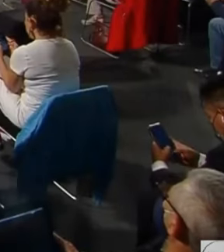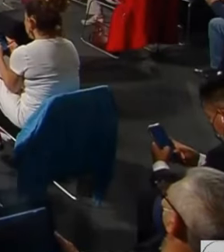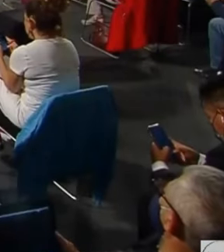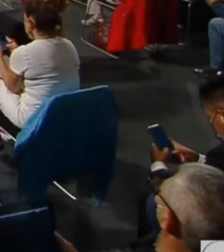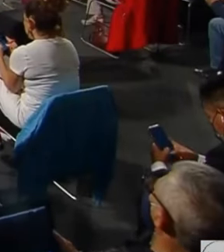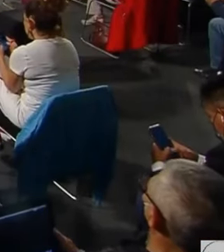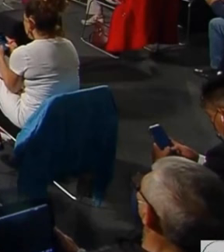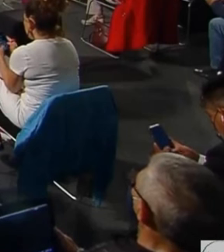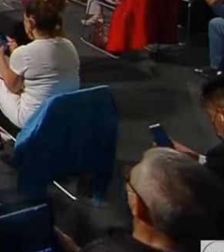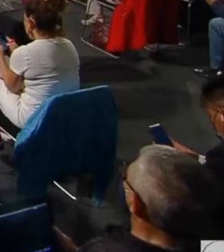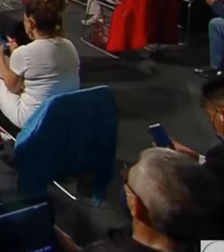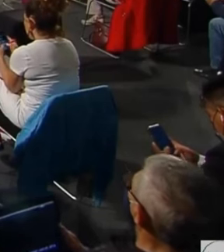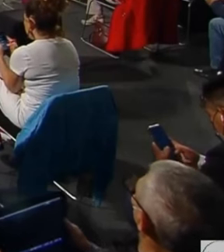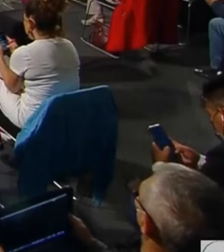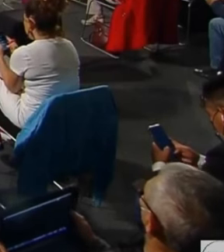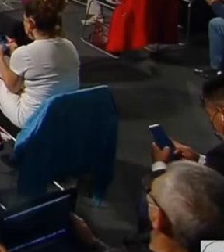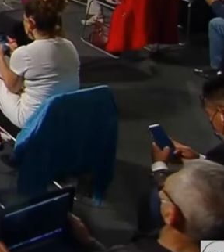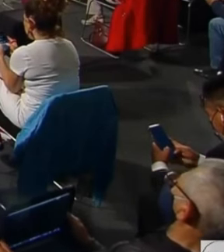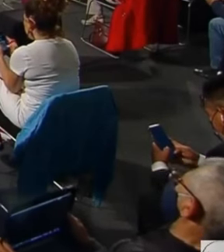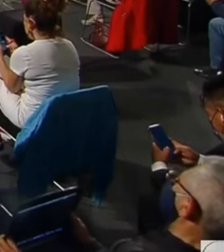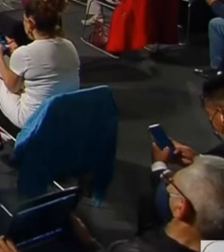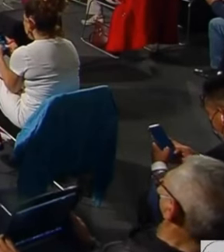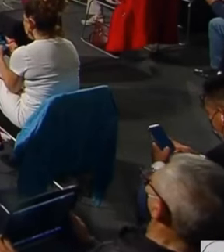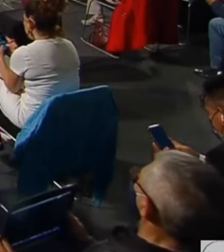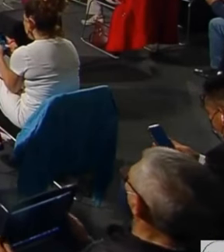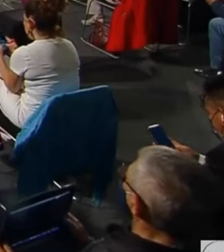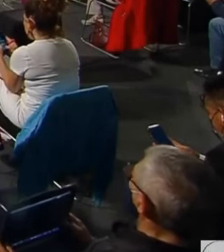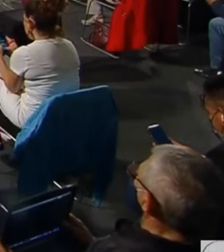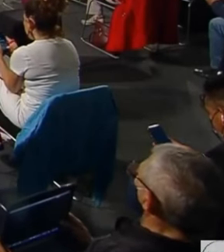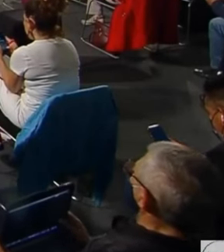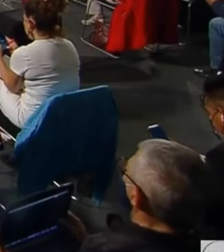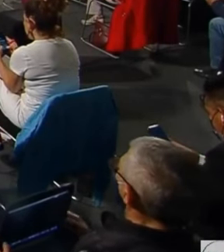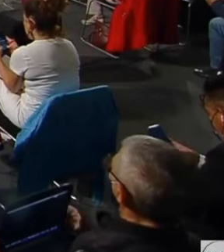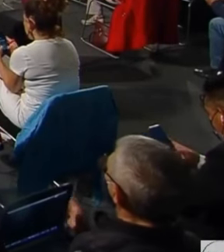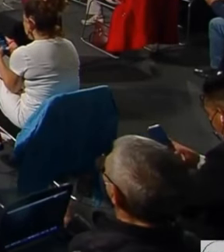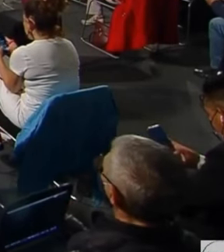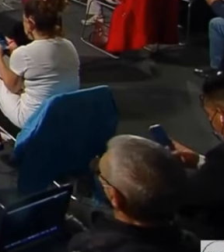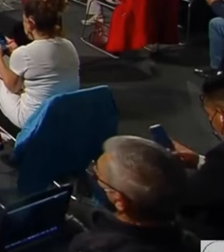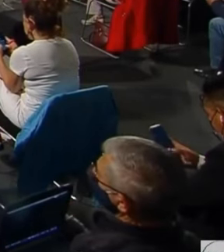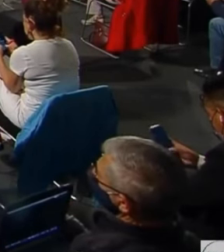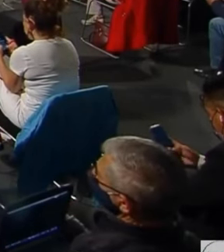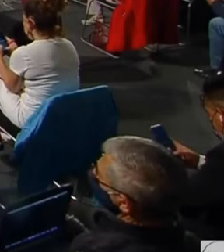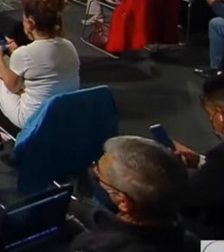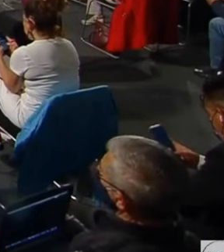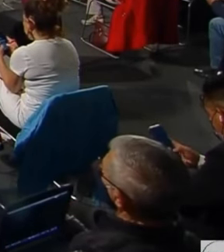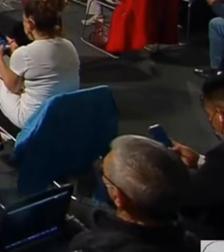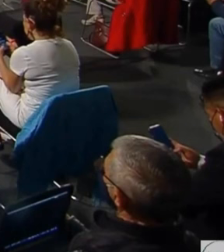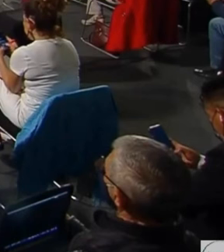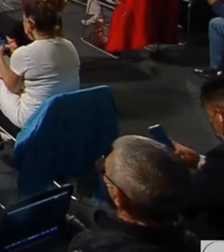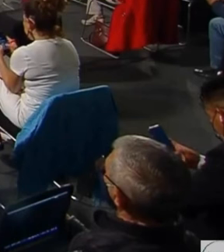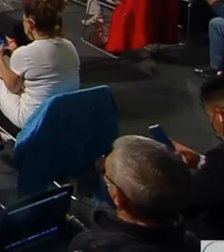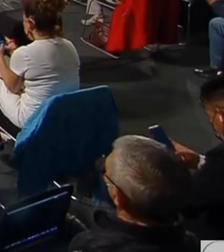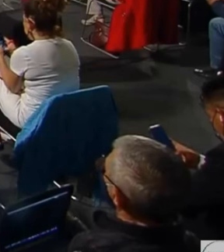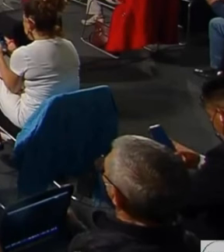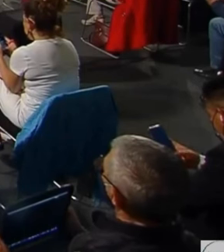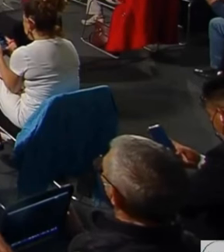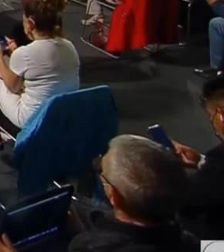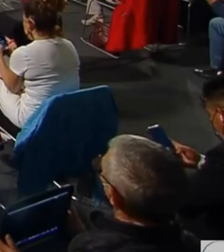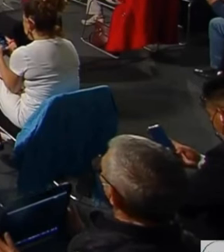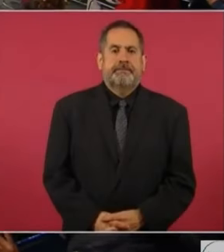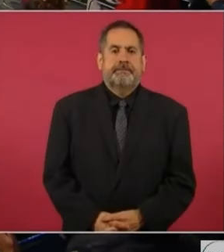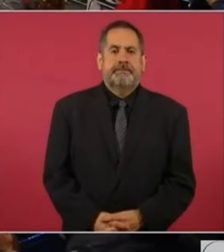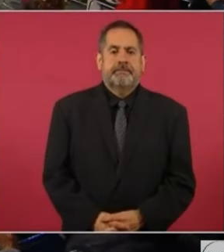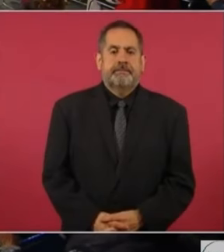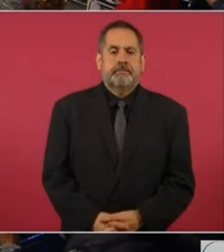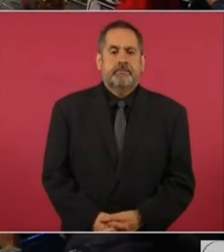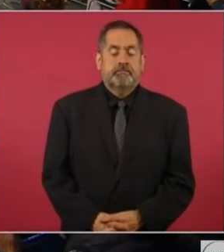y fue muy buena la reunión por eso, de que se